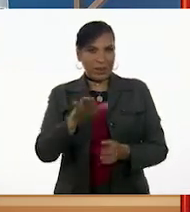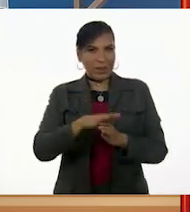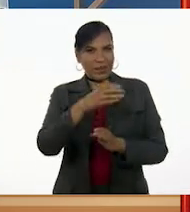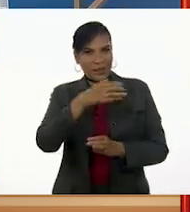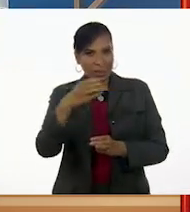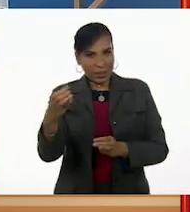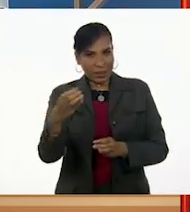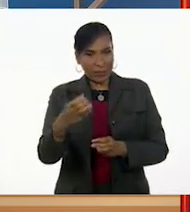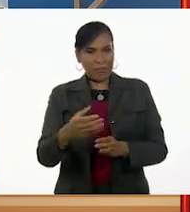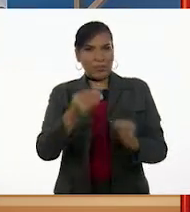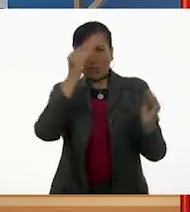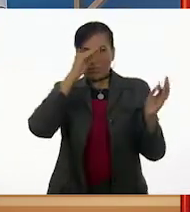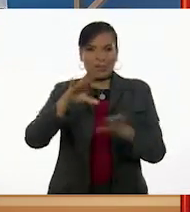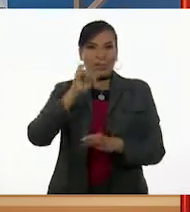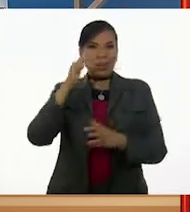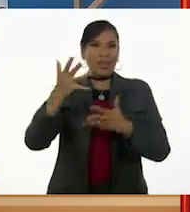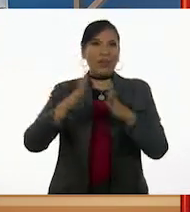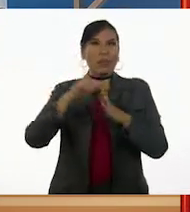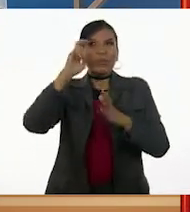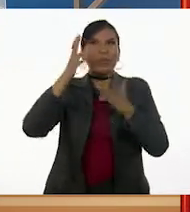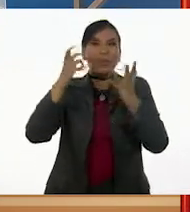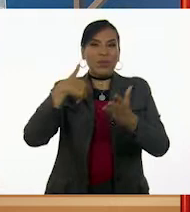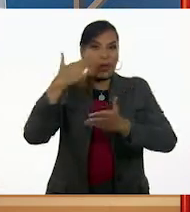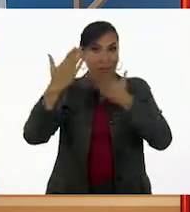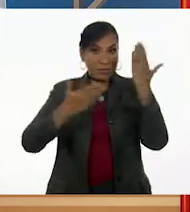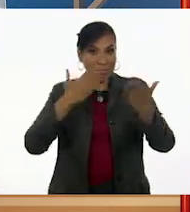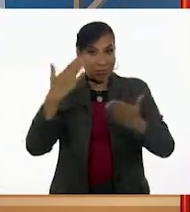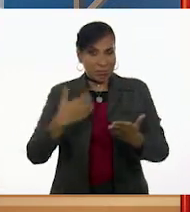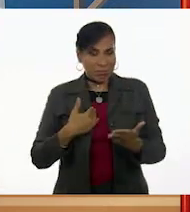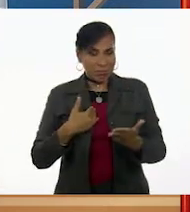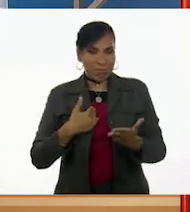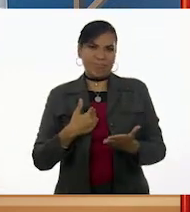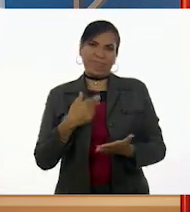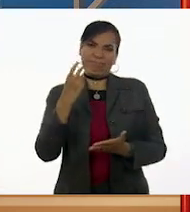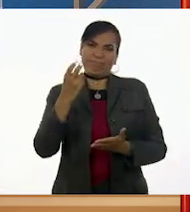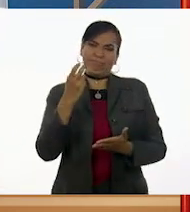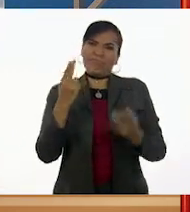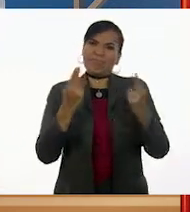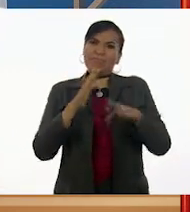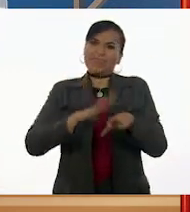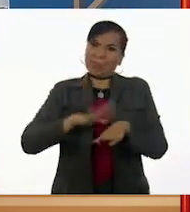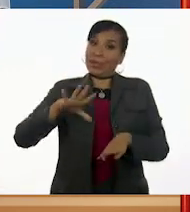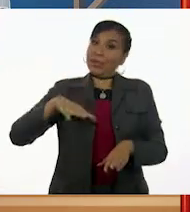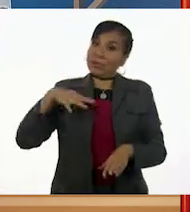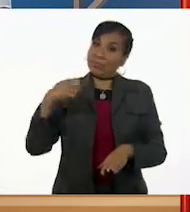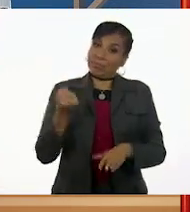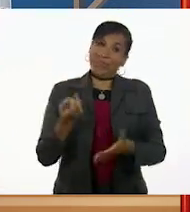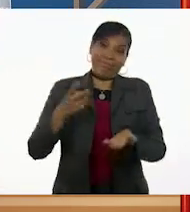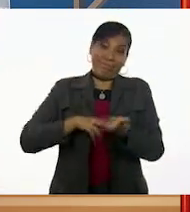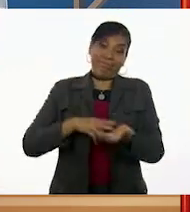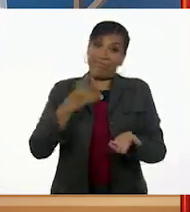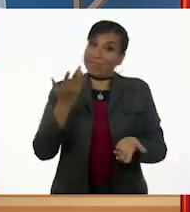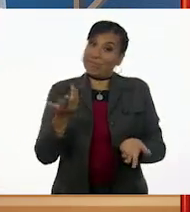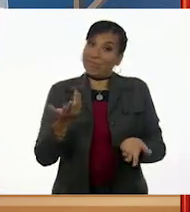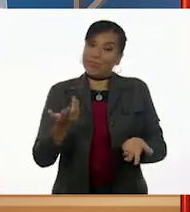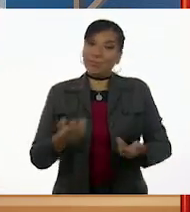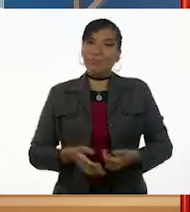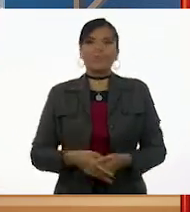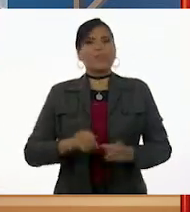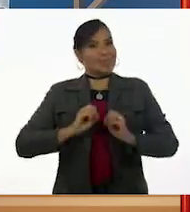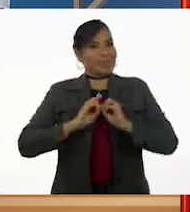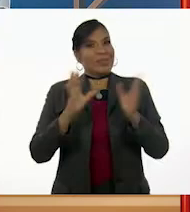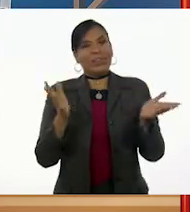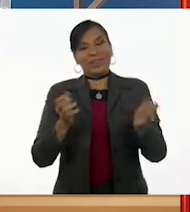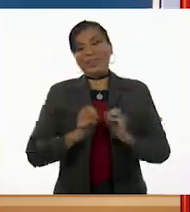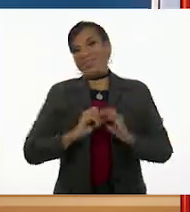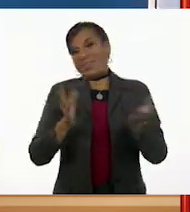campo sin abandonar mi sueño de estudiar. Supongo que eso requiere mucho más esfuerzo, ¿no es así? Oh, claro,